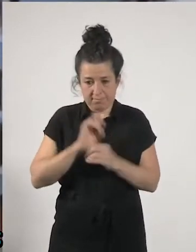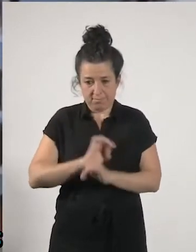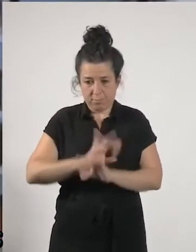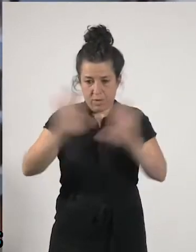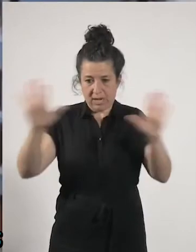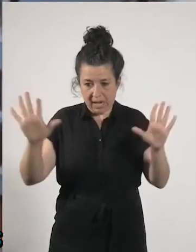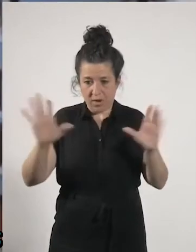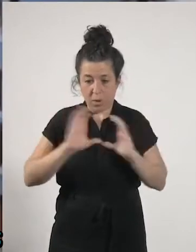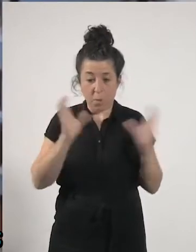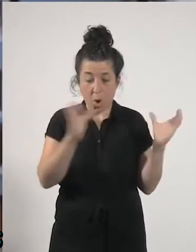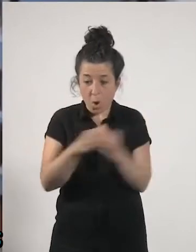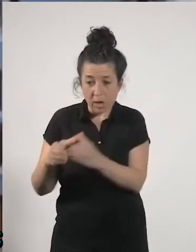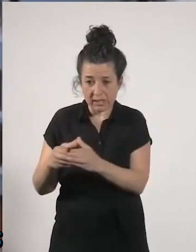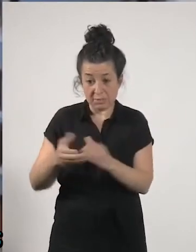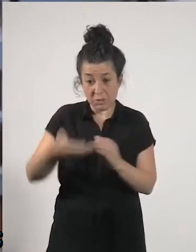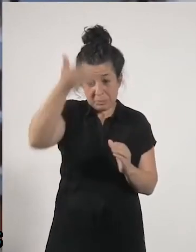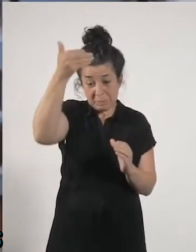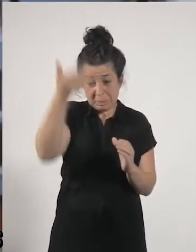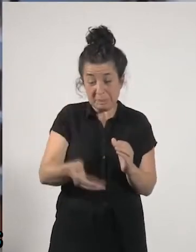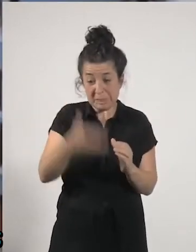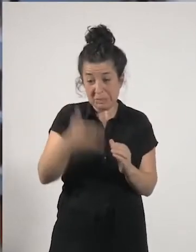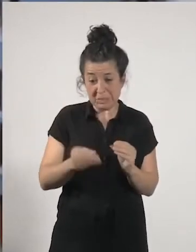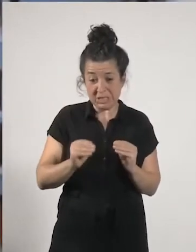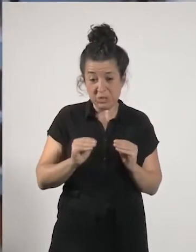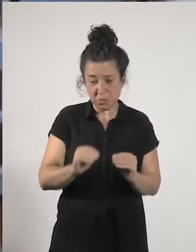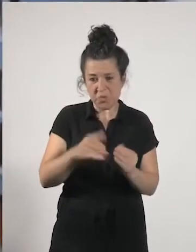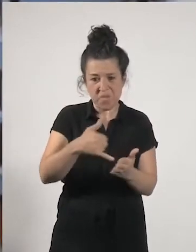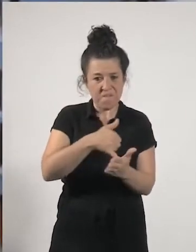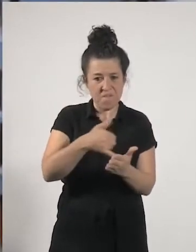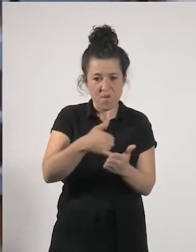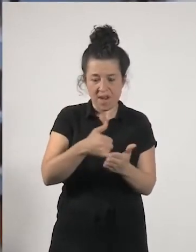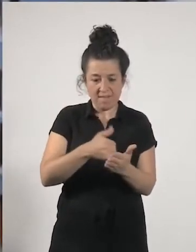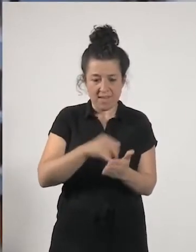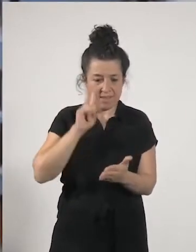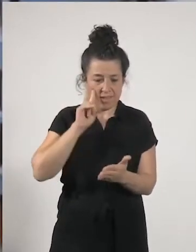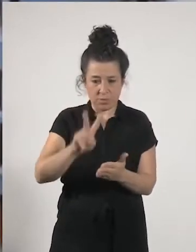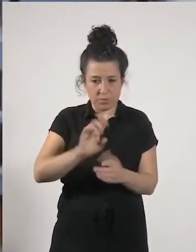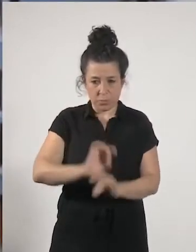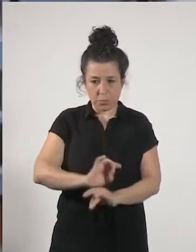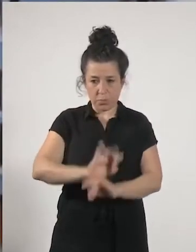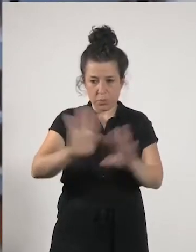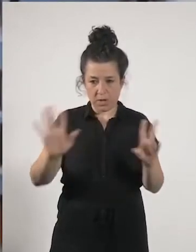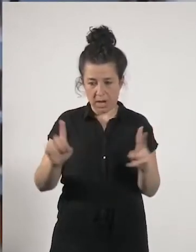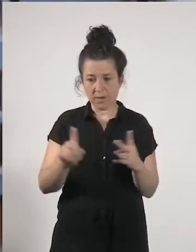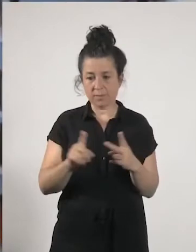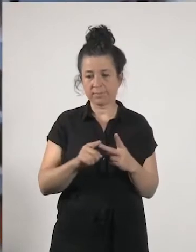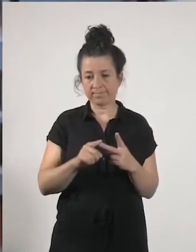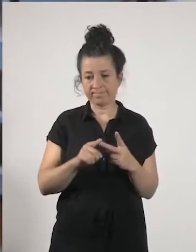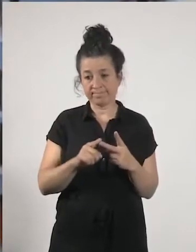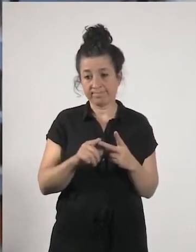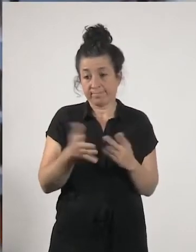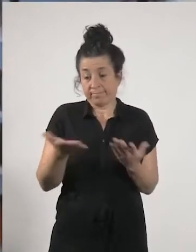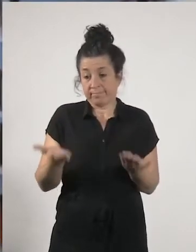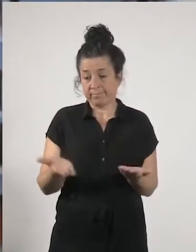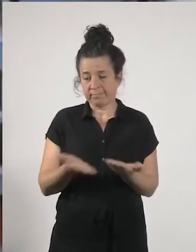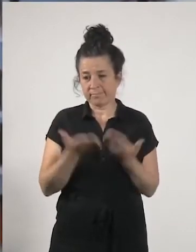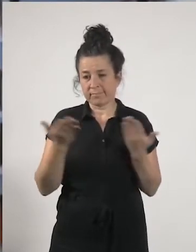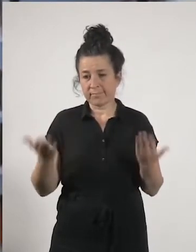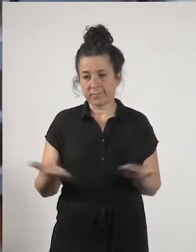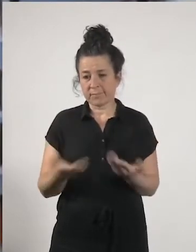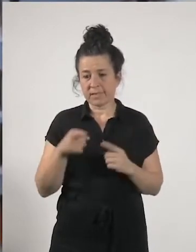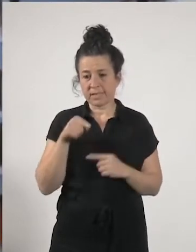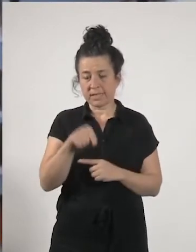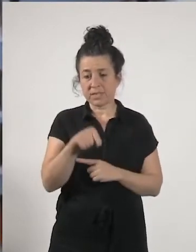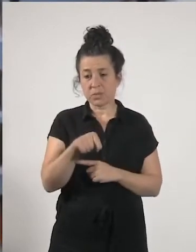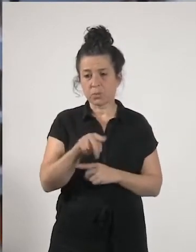de colectivos muy importantes de la población la enorme vulnerabilidad y por tanto hay que y